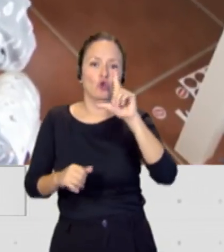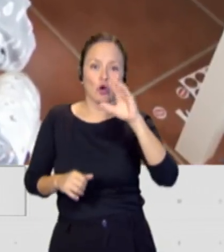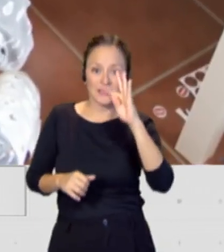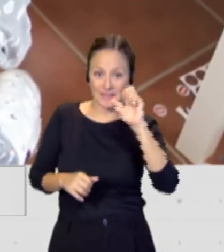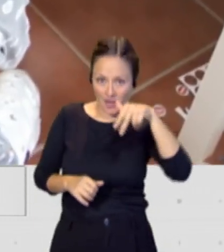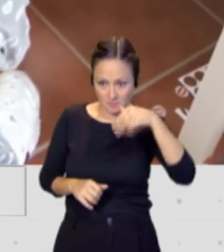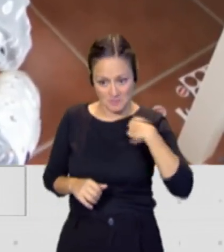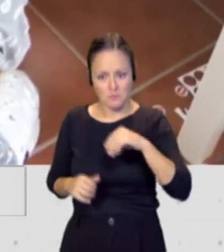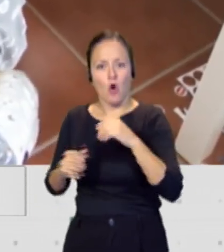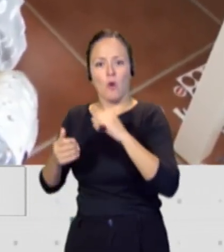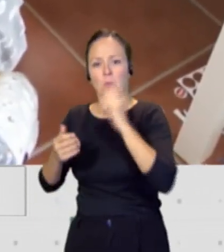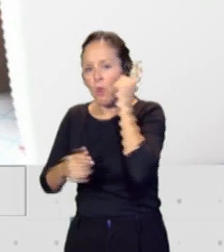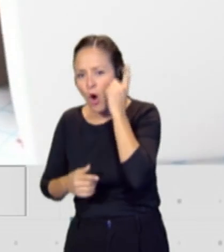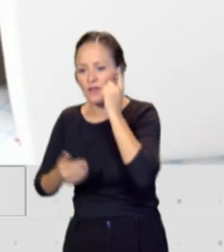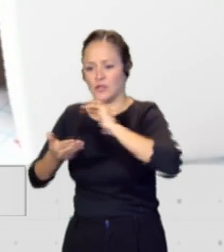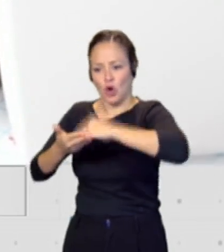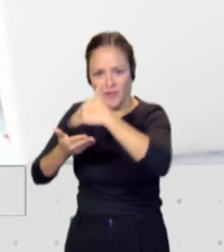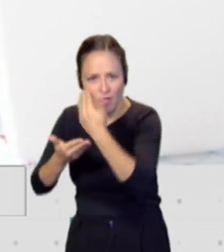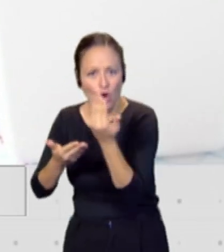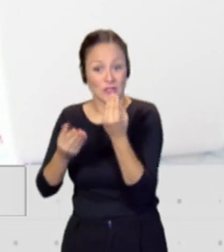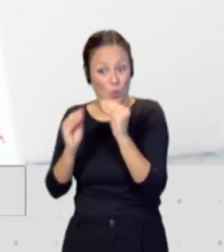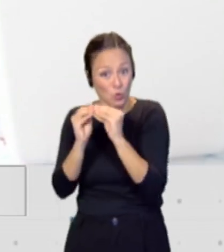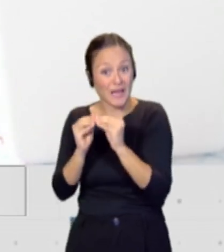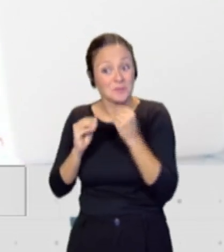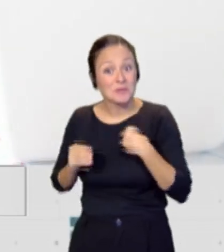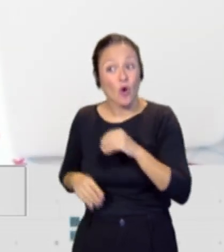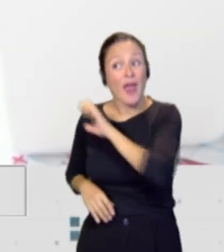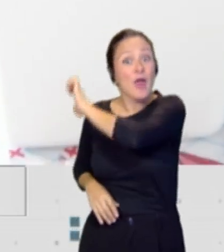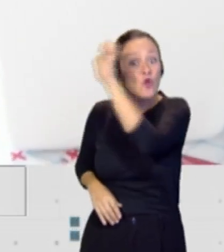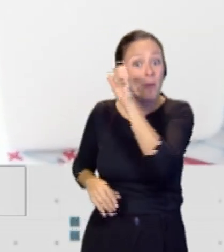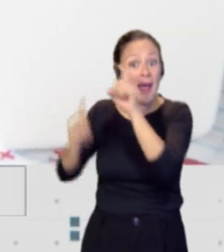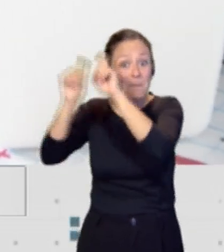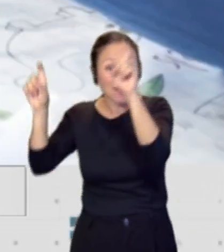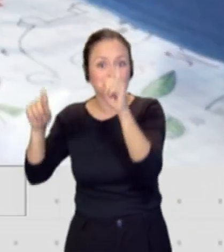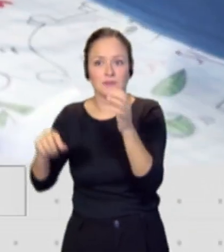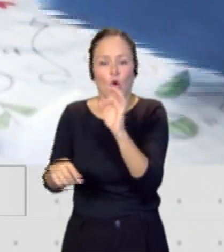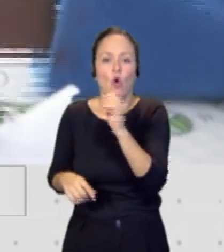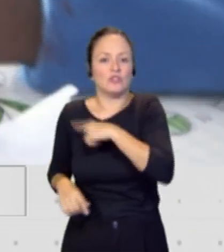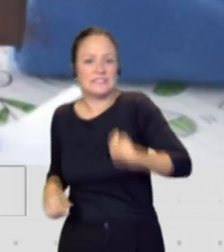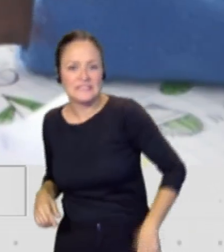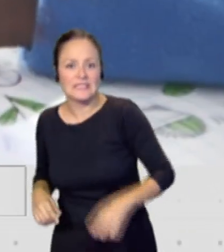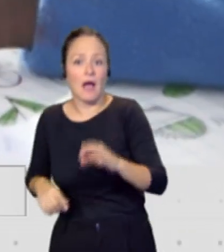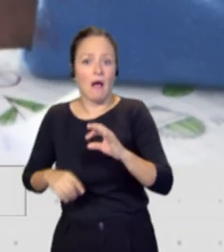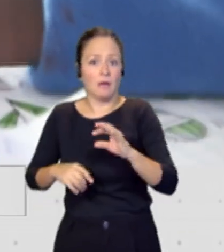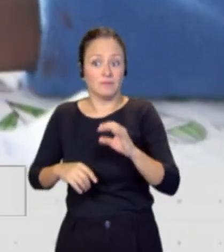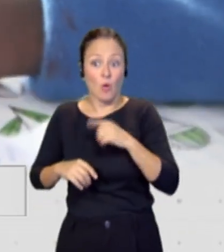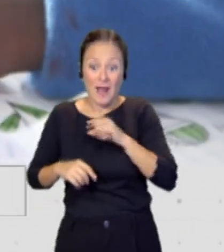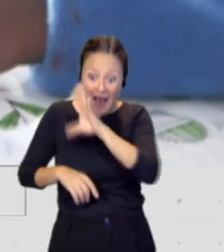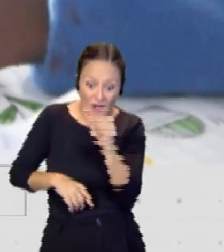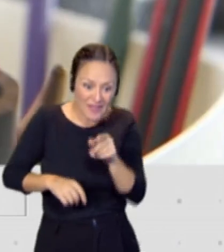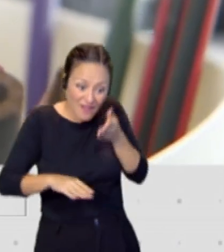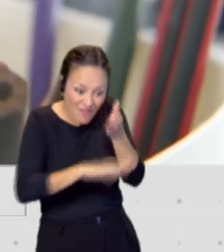recursos están siendo expoliados por empresas europeas, empresas chinas. Lo tenemos en Senegal con todo el tema de